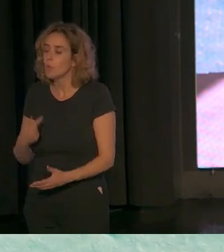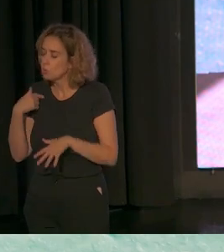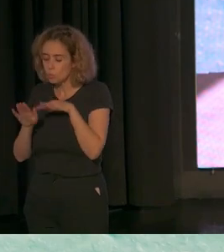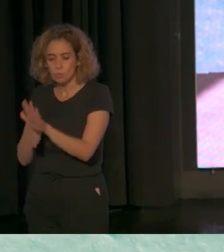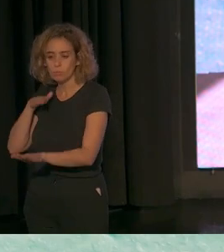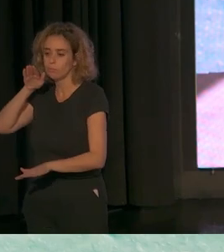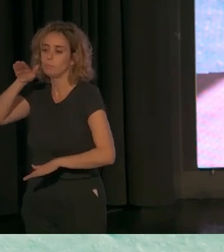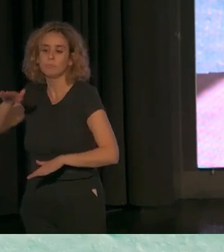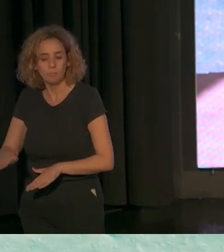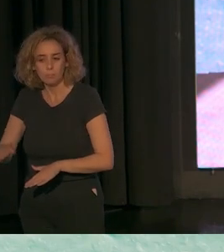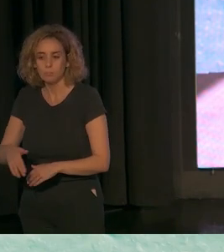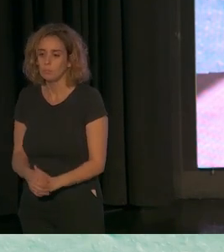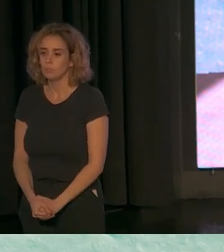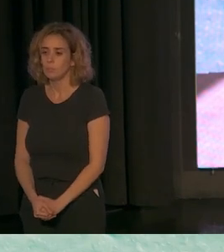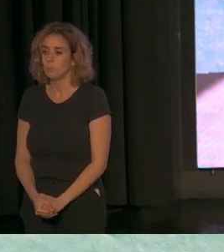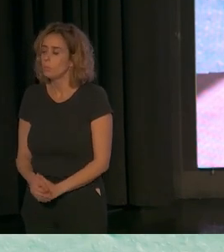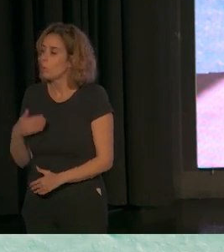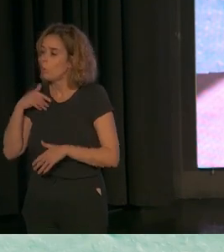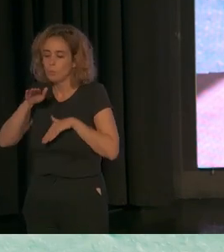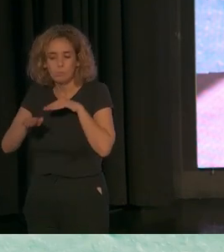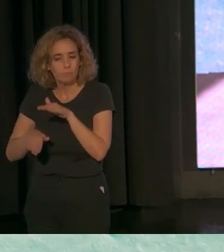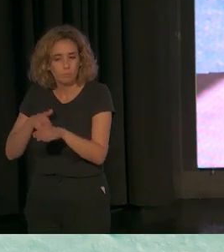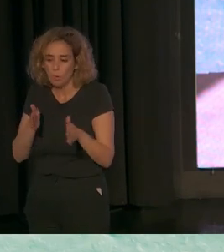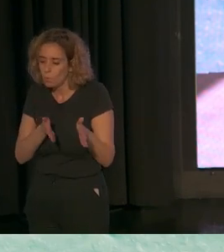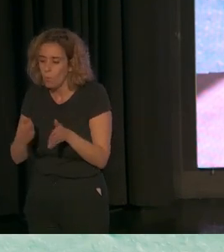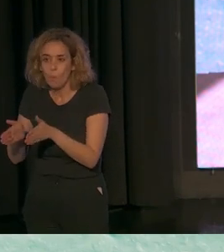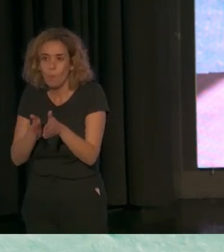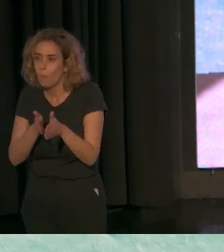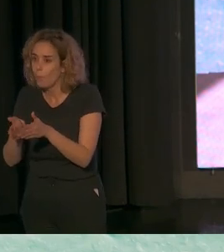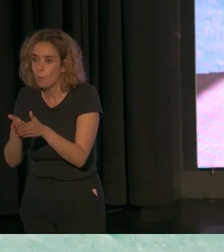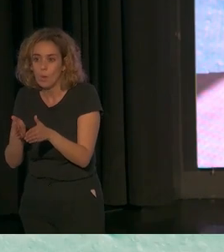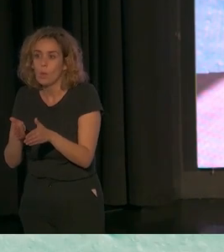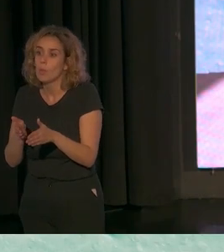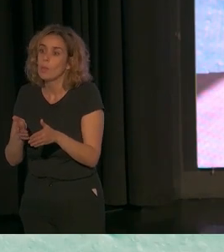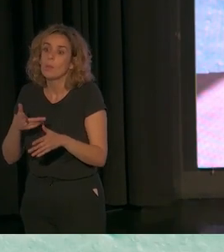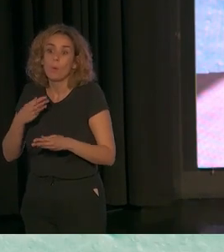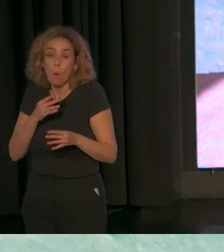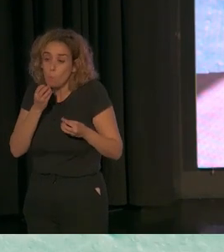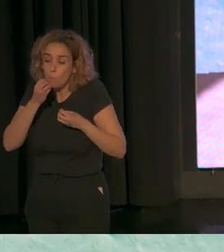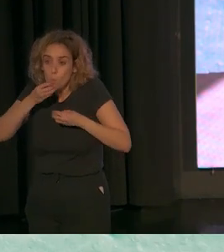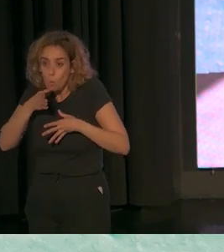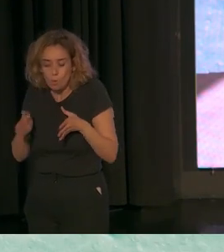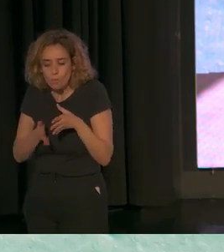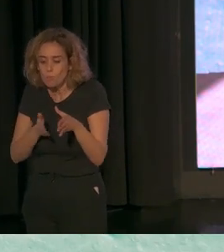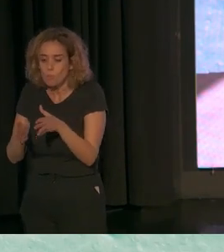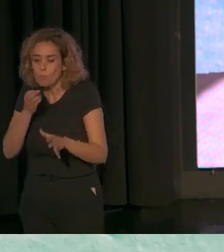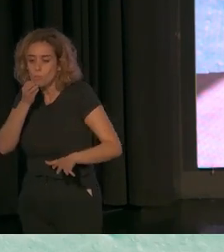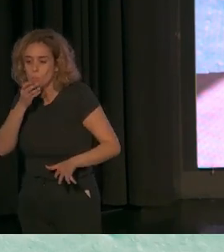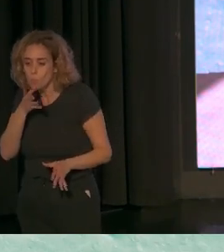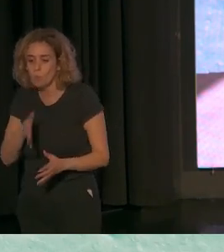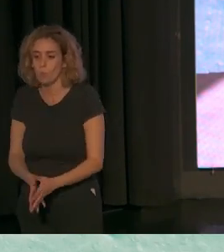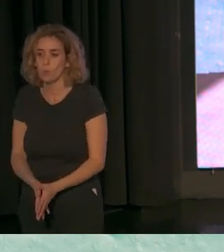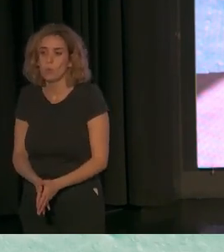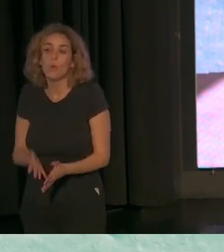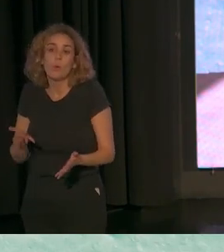avanzado. Ha sido un recorrido, un tránsito, a modo de ver, fértil. Evidentemente, como